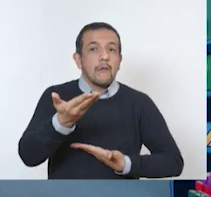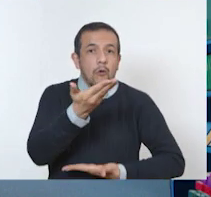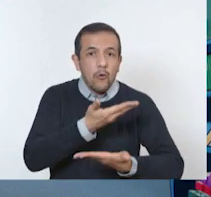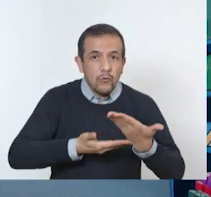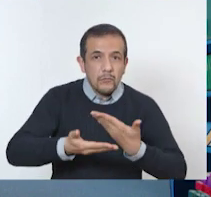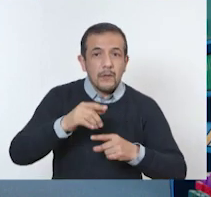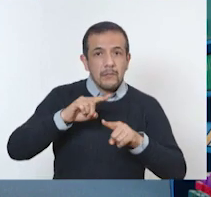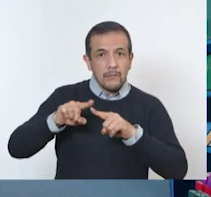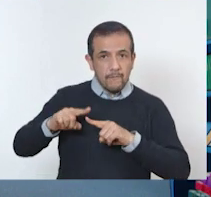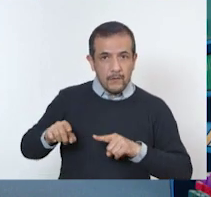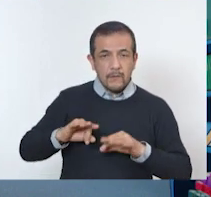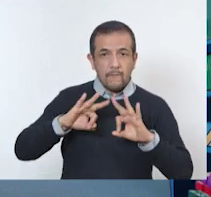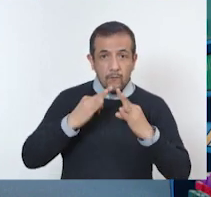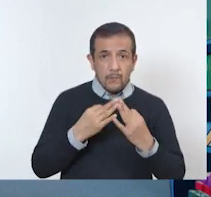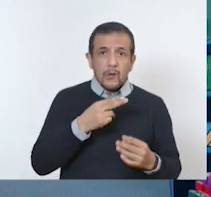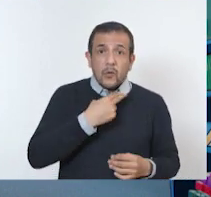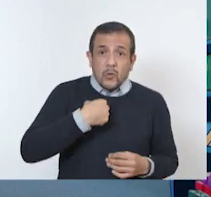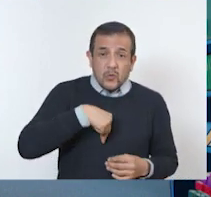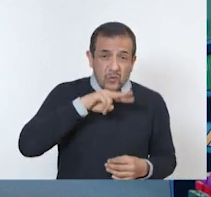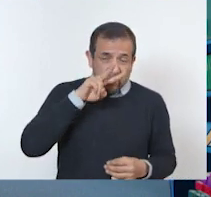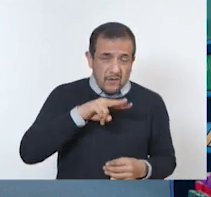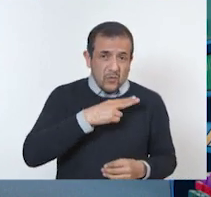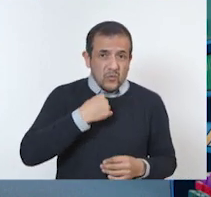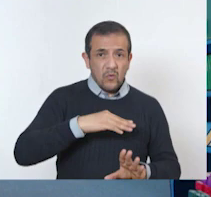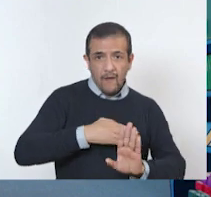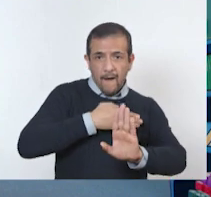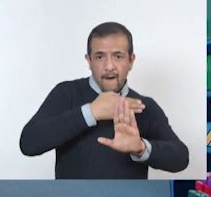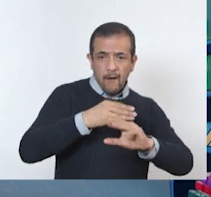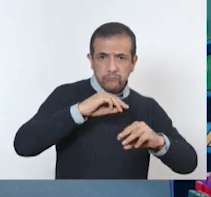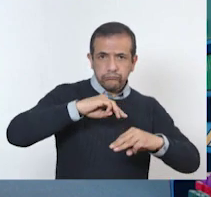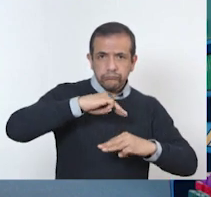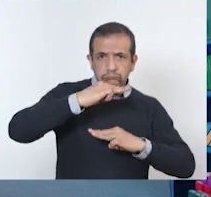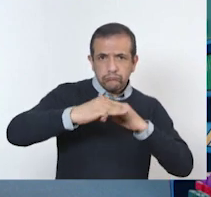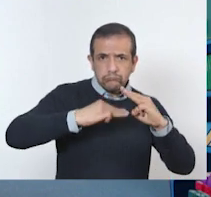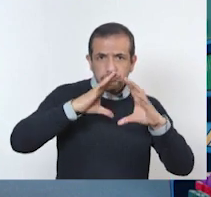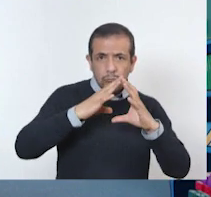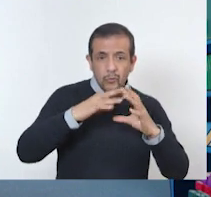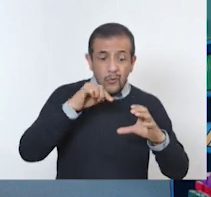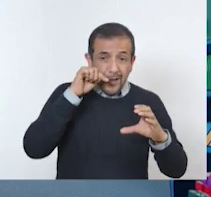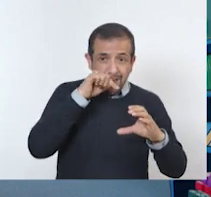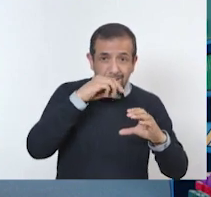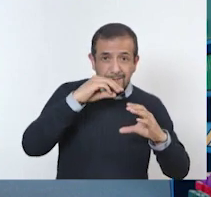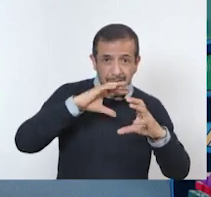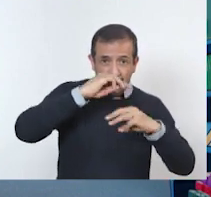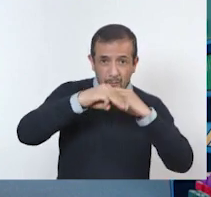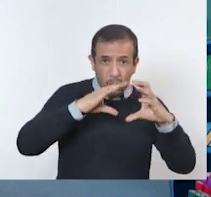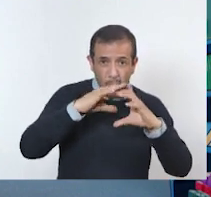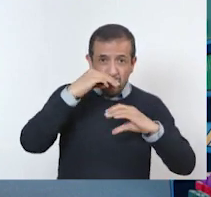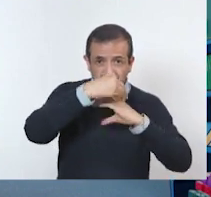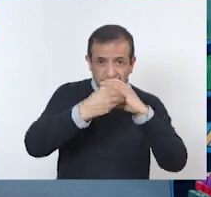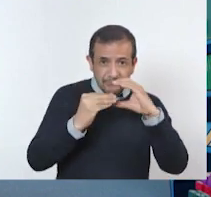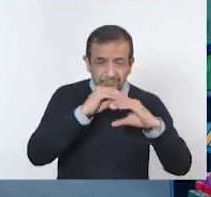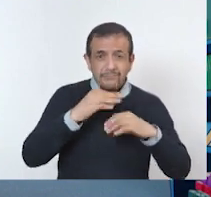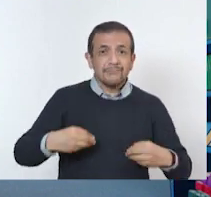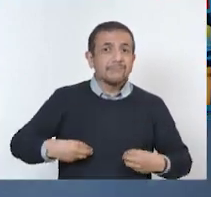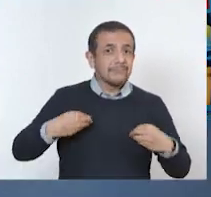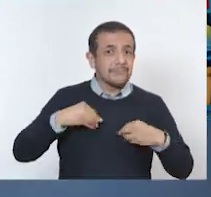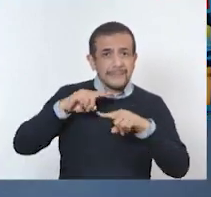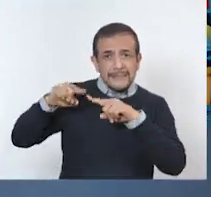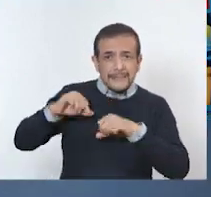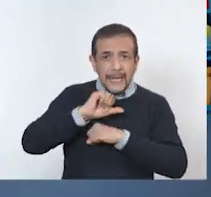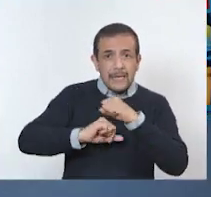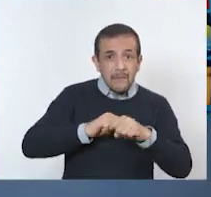y de consumo. Hemos lastimado al planeta, que es el hogar de todas las especies y también de nosotros.